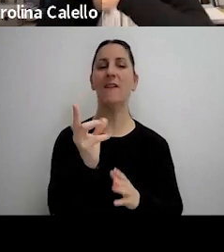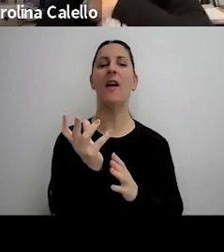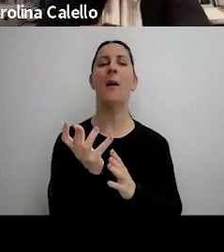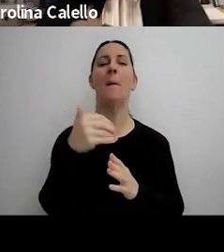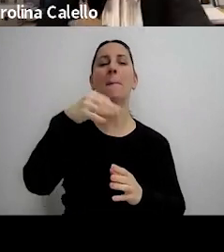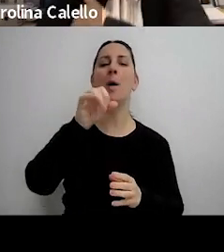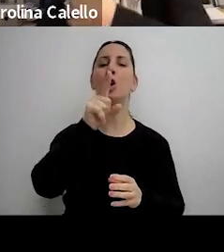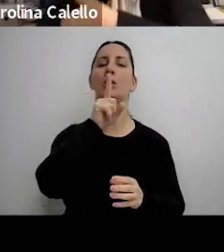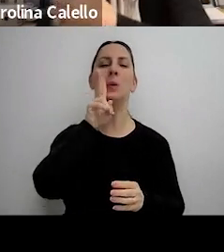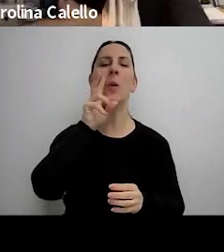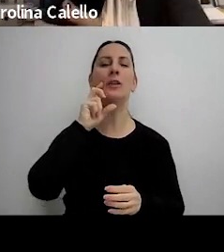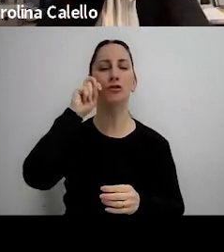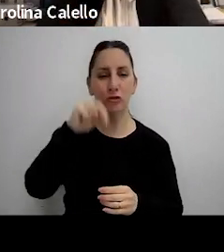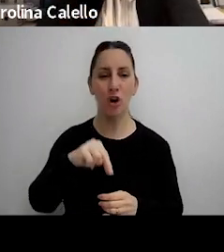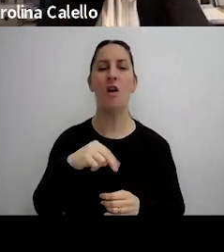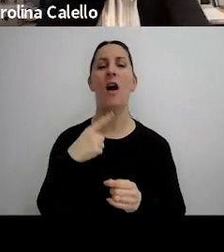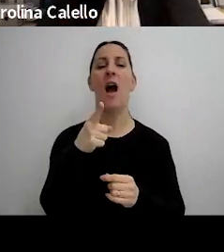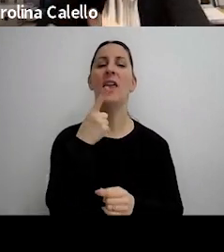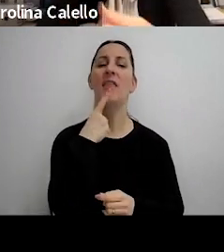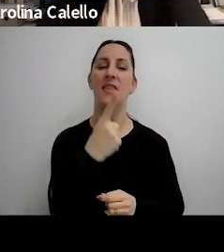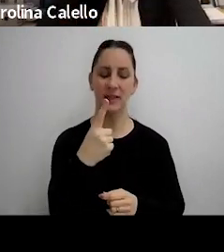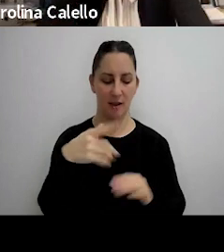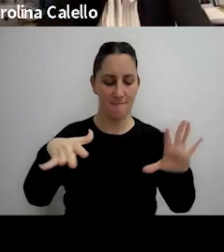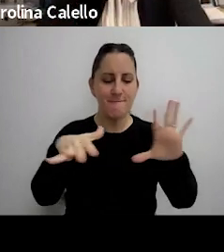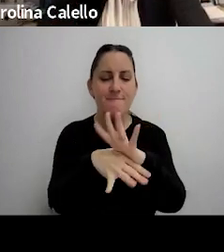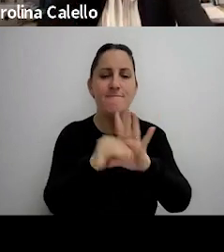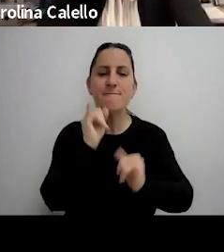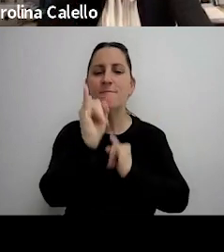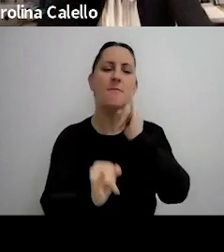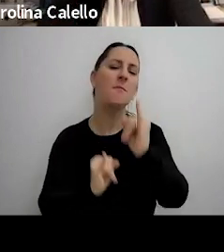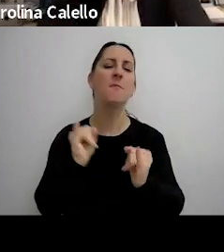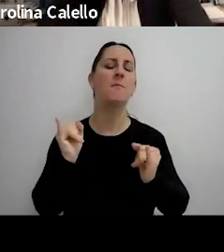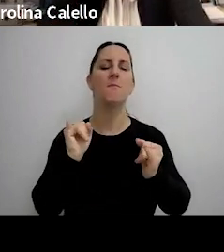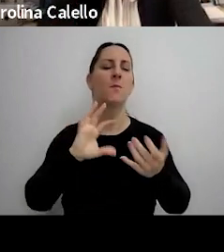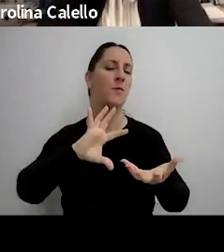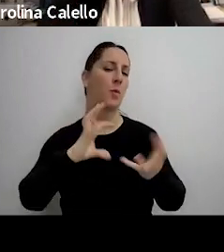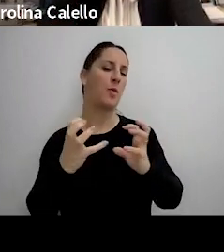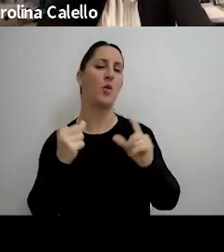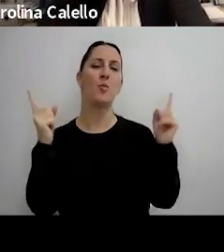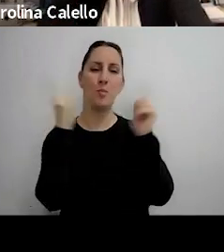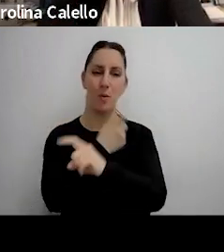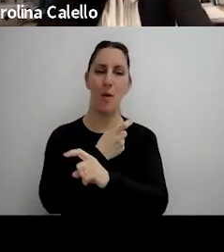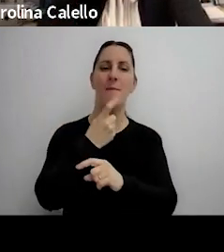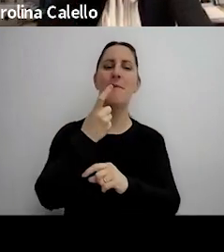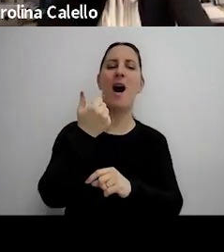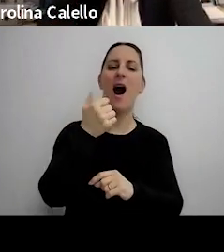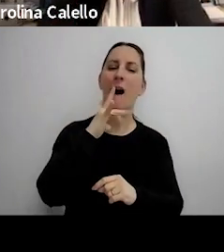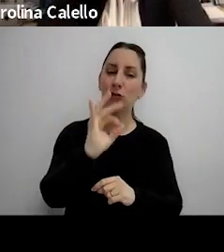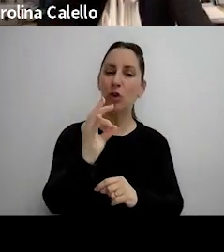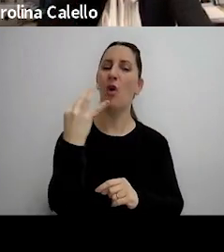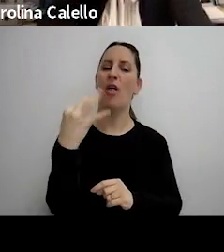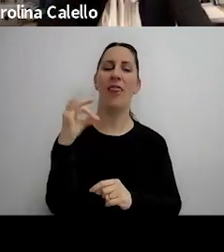motivación donde está mencionado expresamente sin perjuicio de que en todos los actos debe